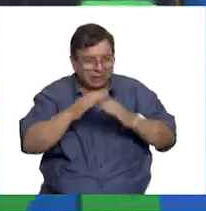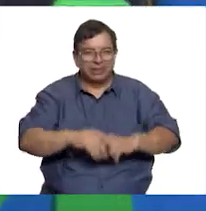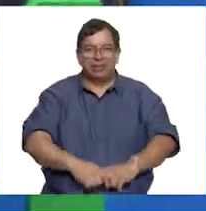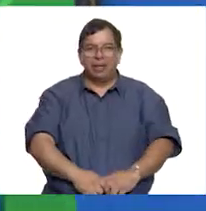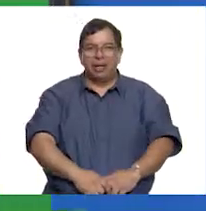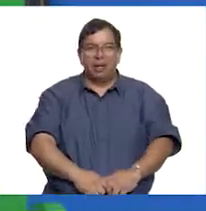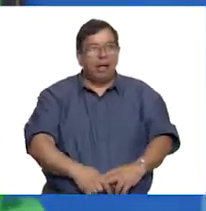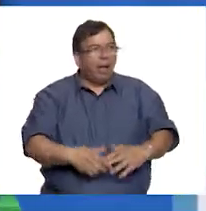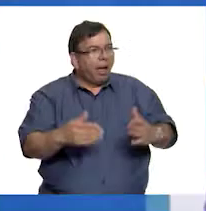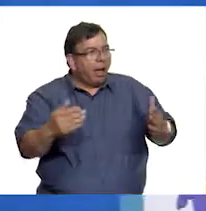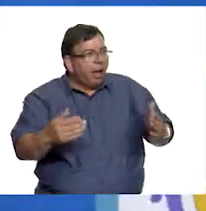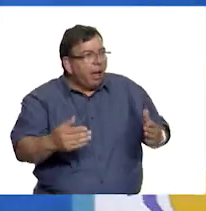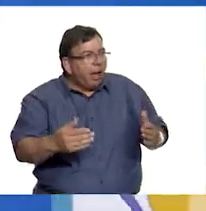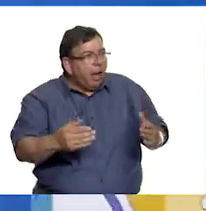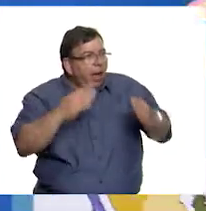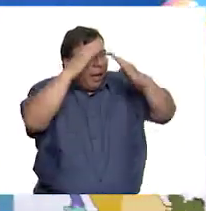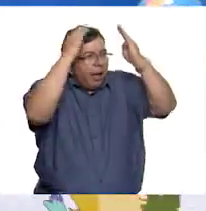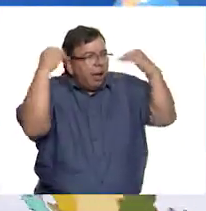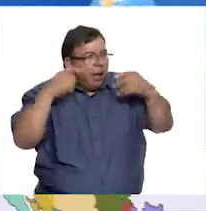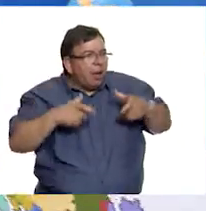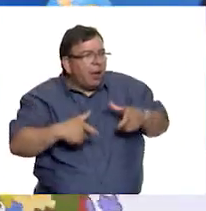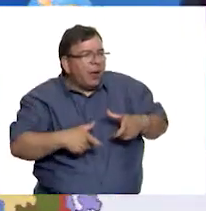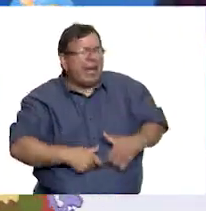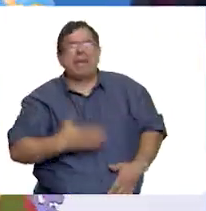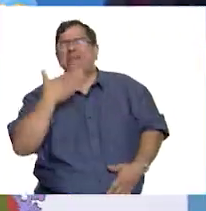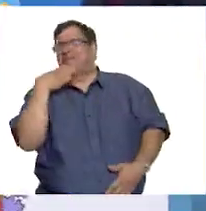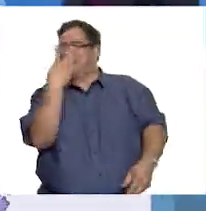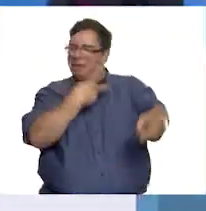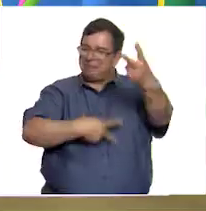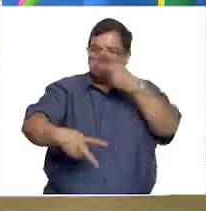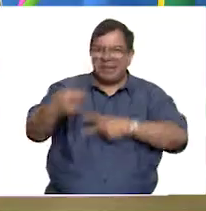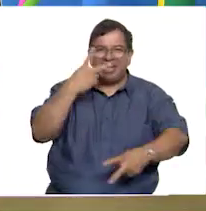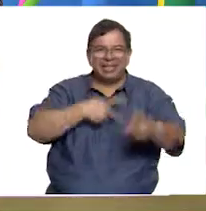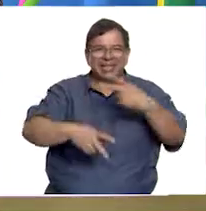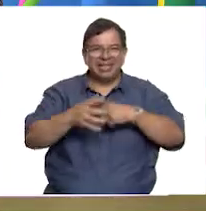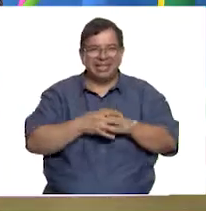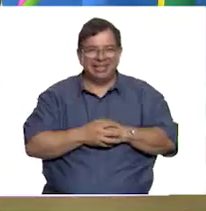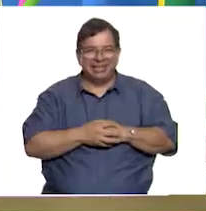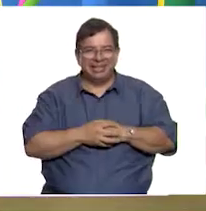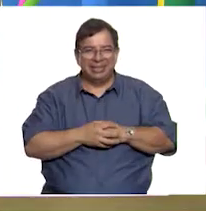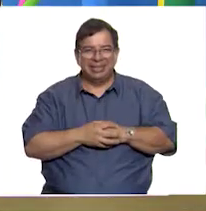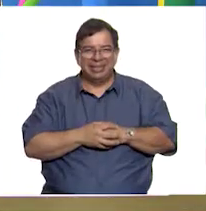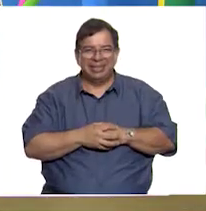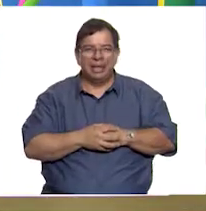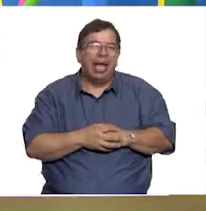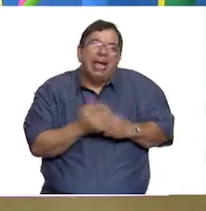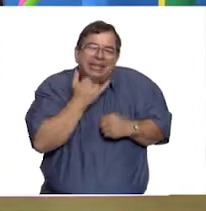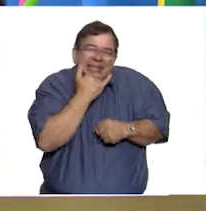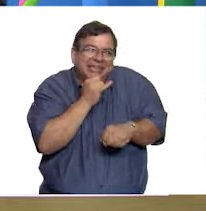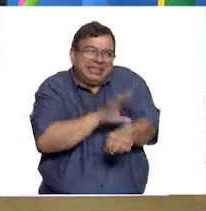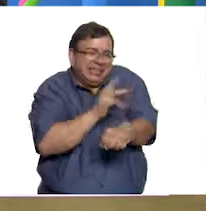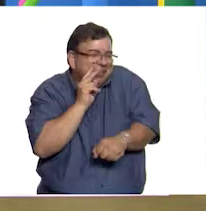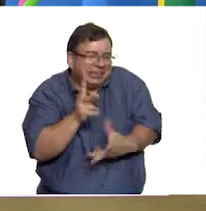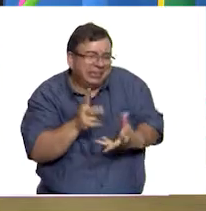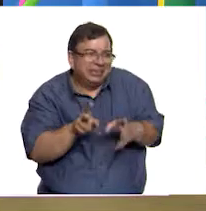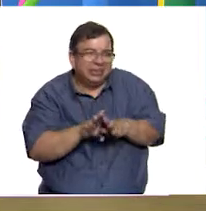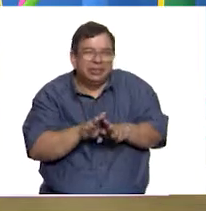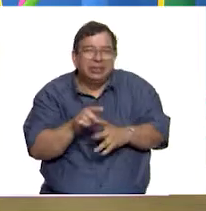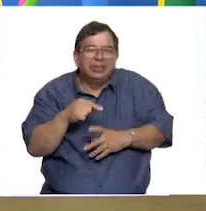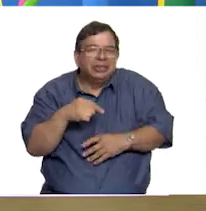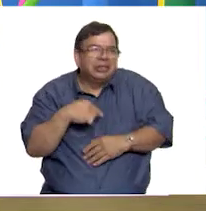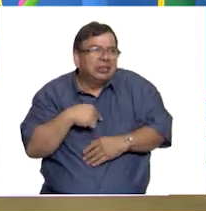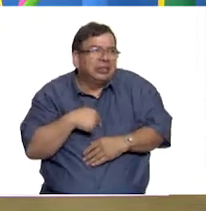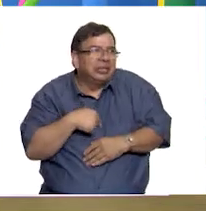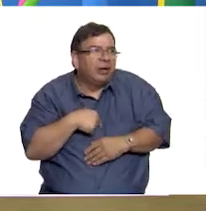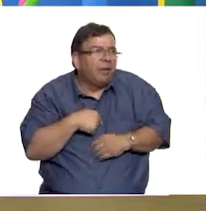Sor Juana Inés de la Cruz, ¡bienvenida! Ay, perdón, es que me emociono porque debo confesar que soy una